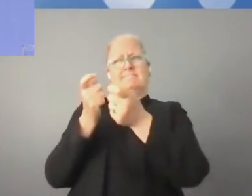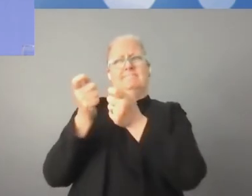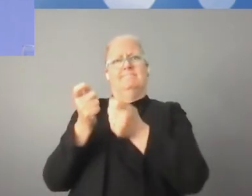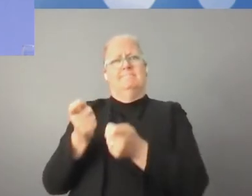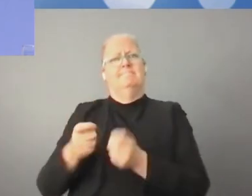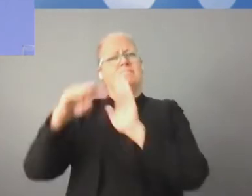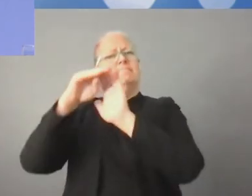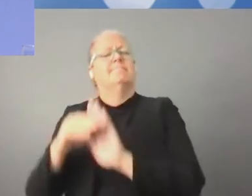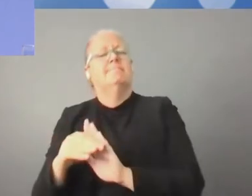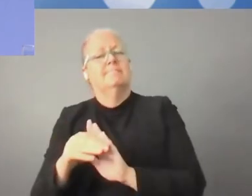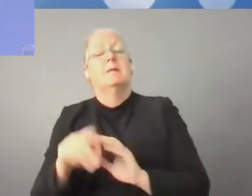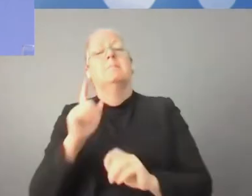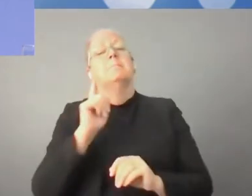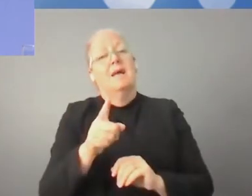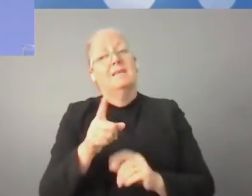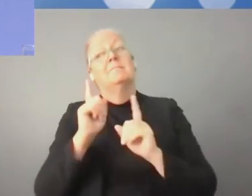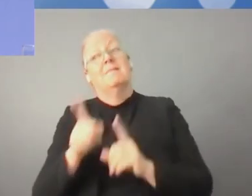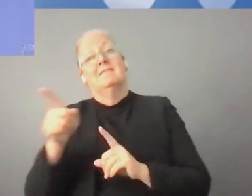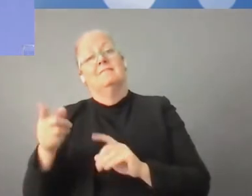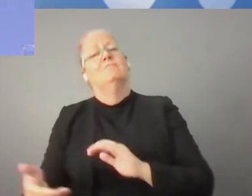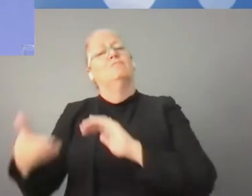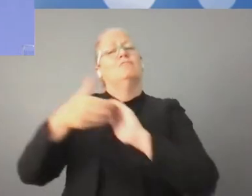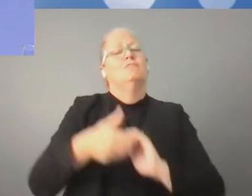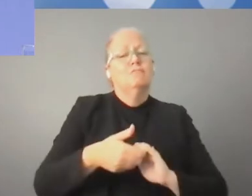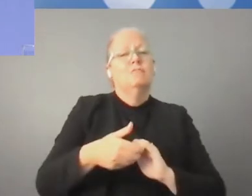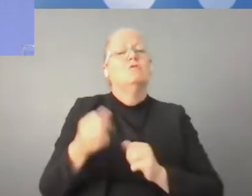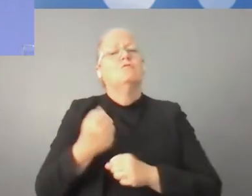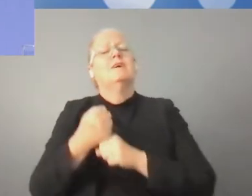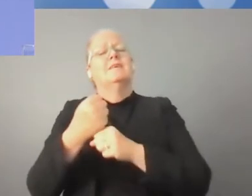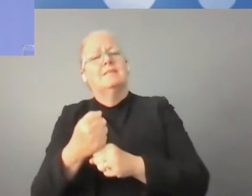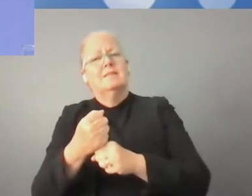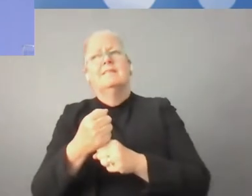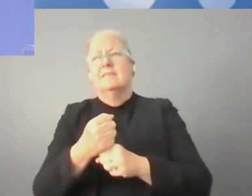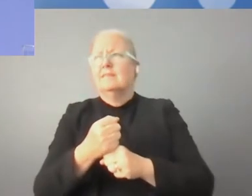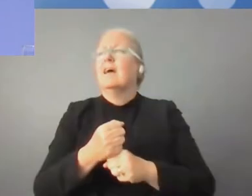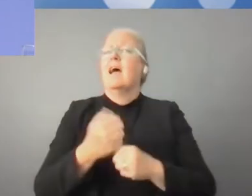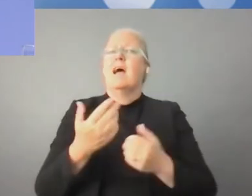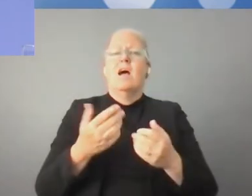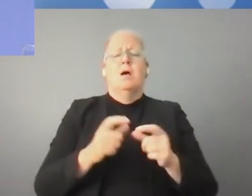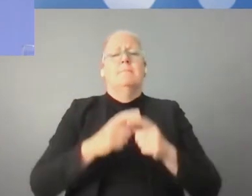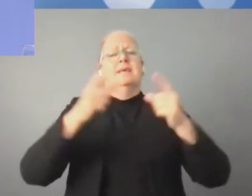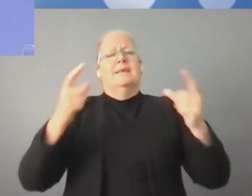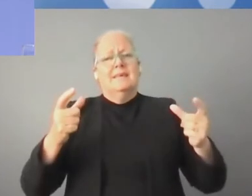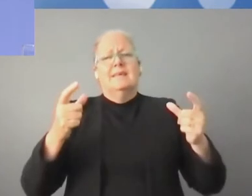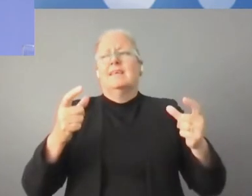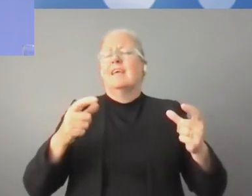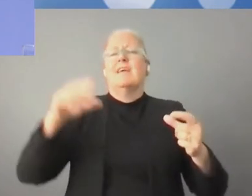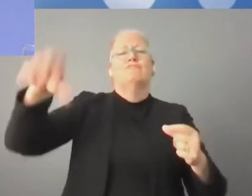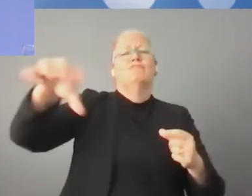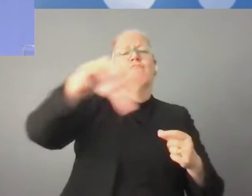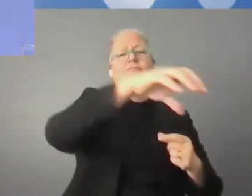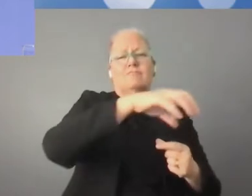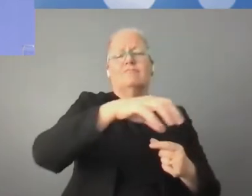Pero de la misma manera que hemos podido regular a las grandes industrias, a la aviación, etc.